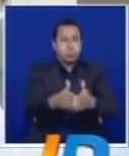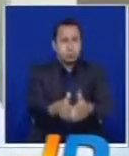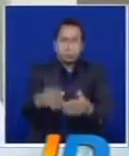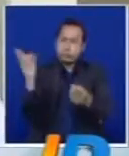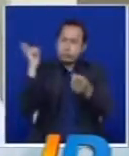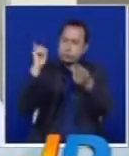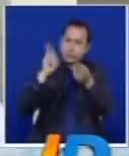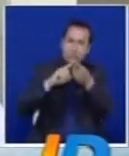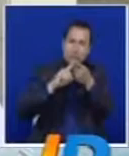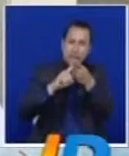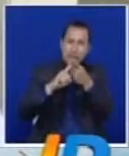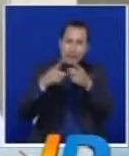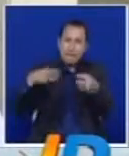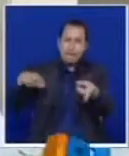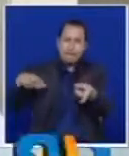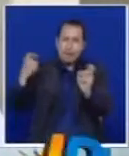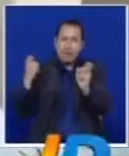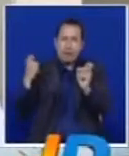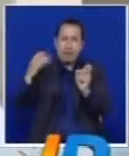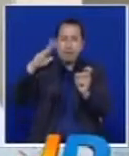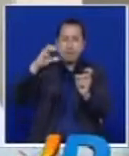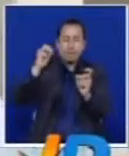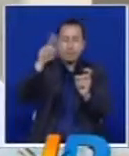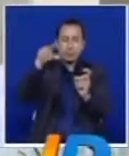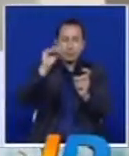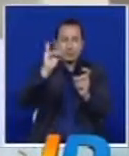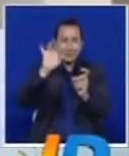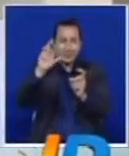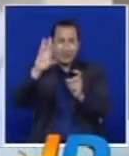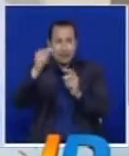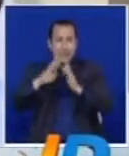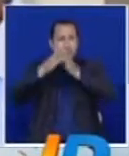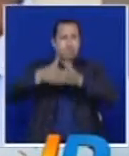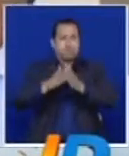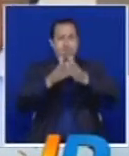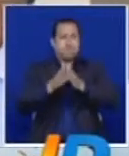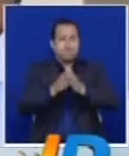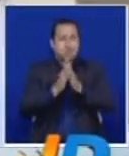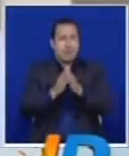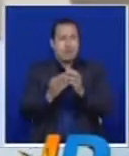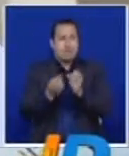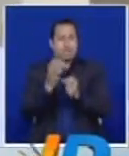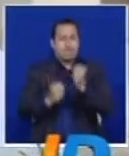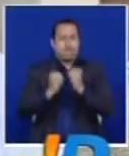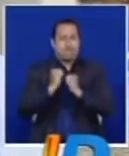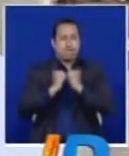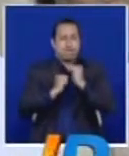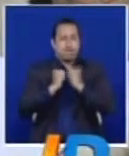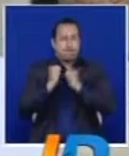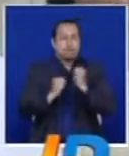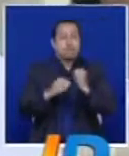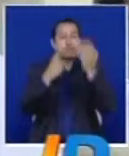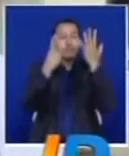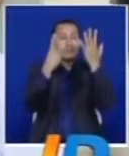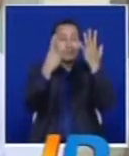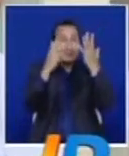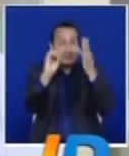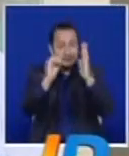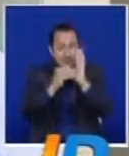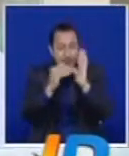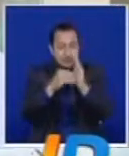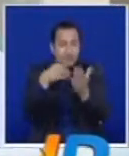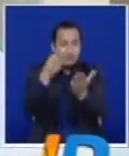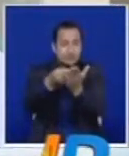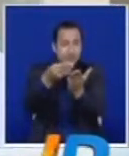Cali salimos de Mosquera tres horas en lancha rápida con un costo de 60 mil pesos. Si es en transporte